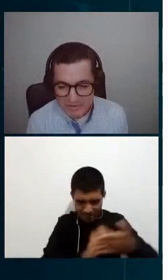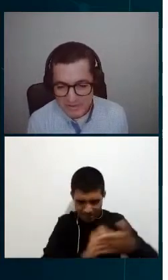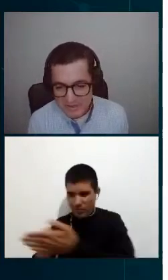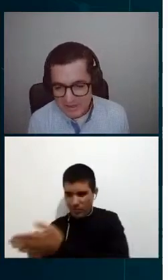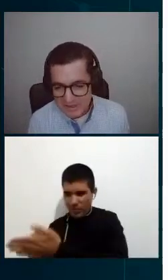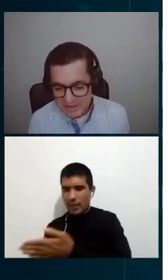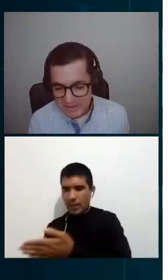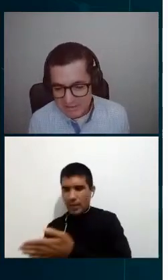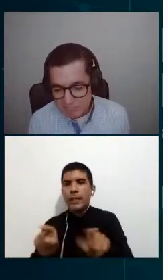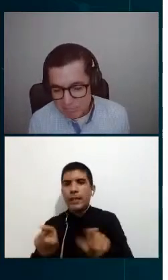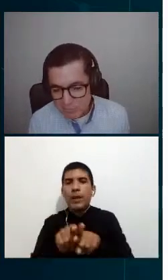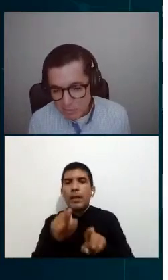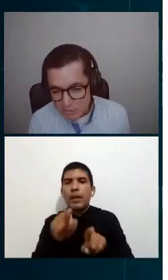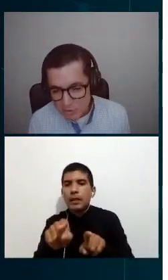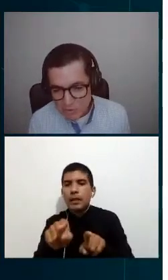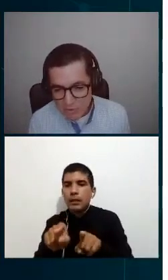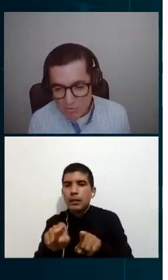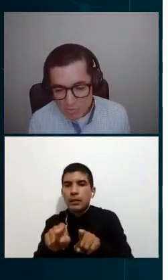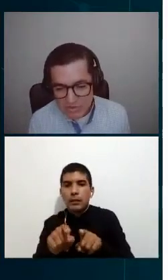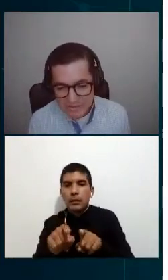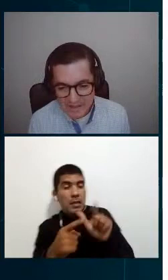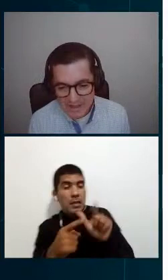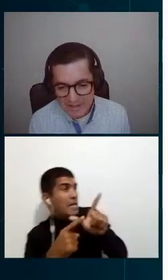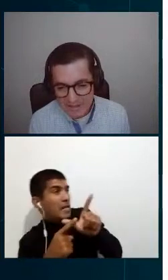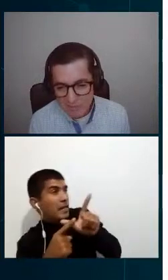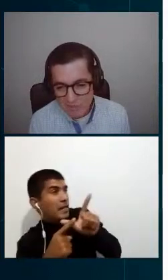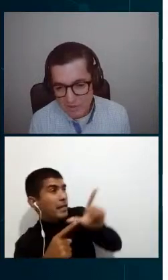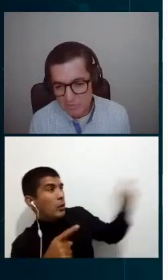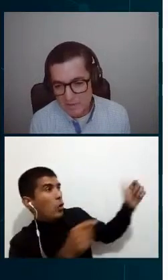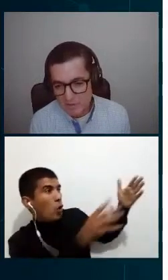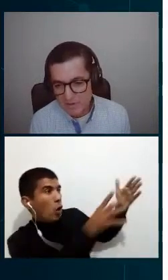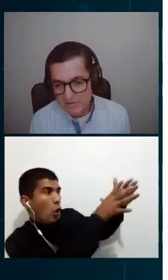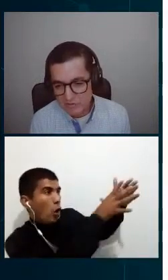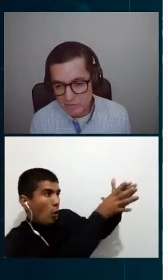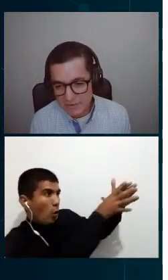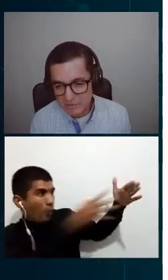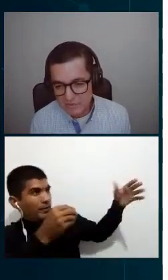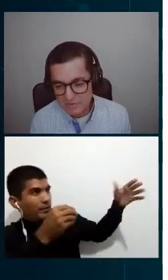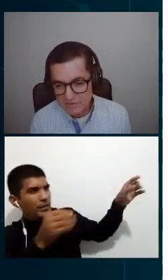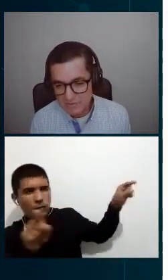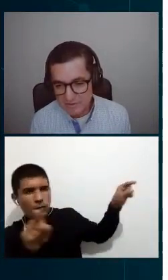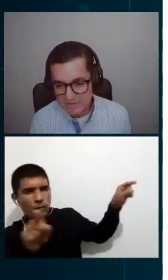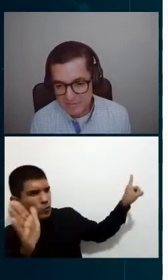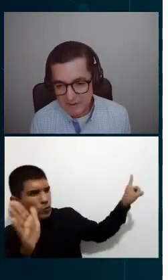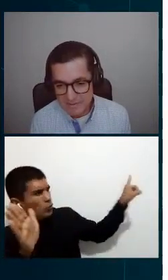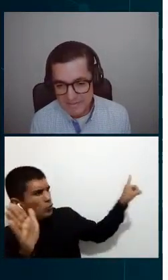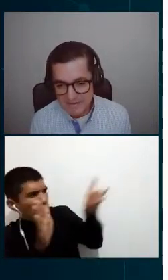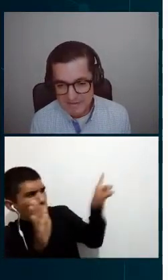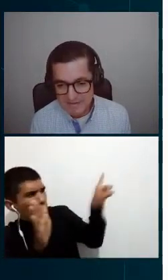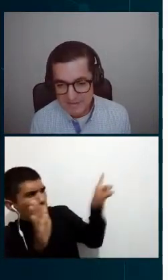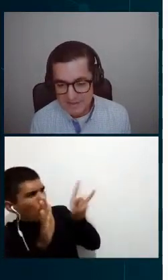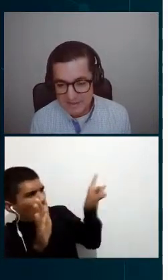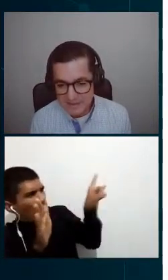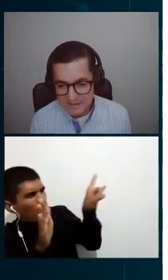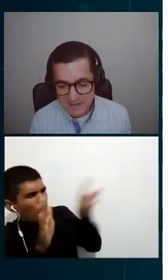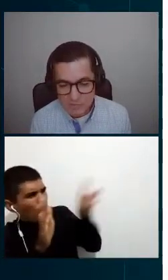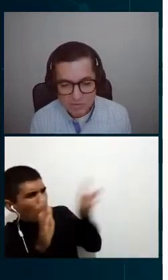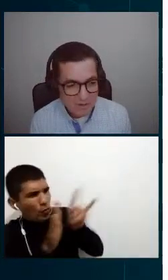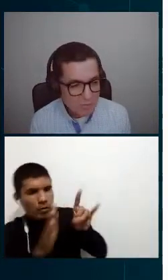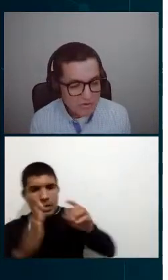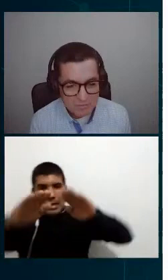pues nos dio mucha tarea digamos en los medidores en sótano principalmente ¿verdad?